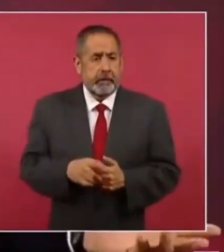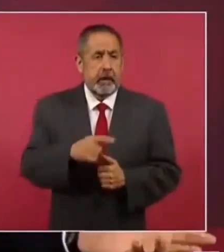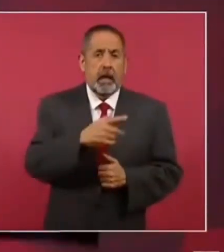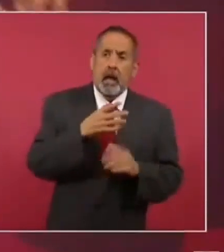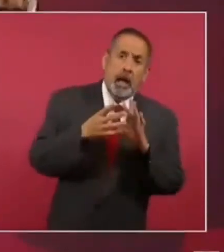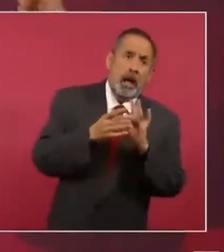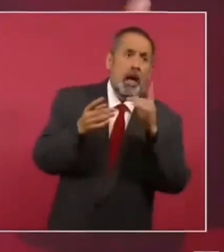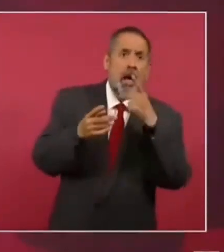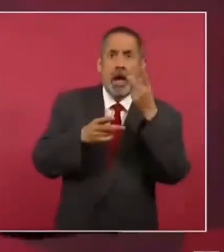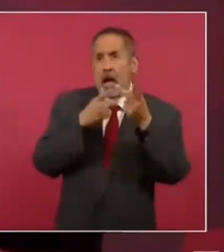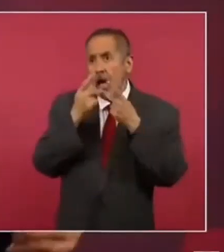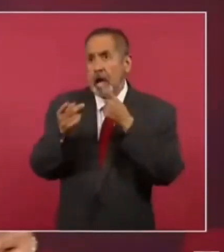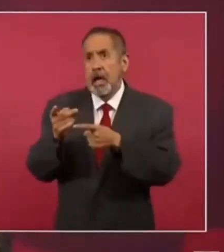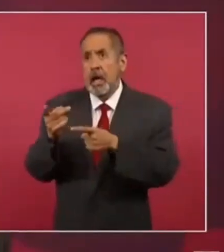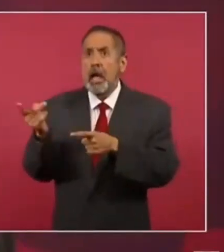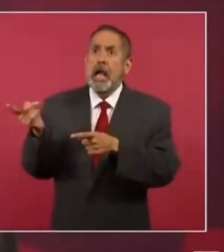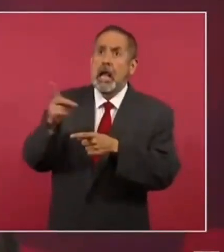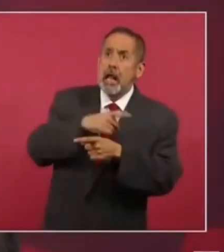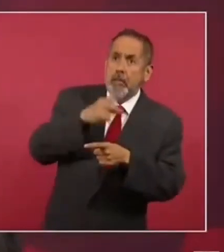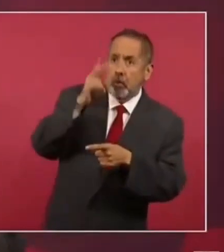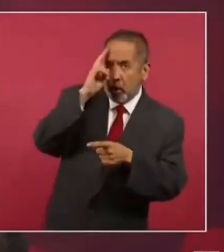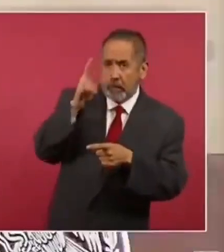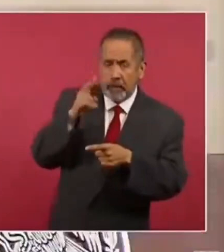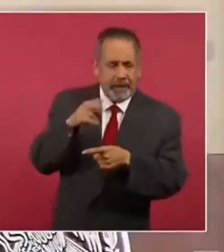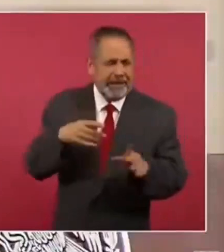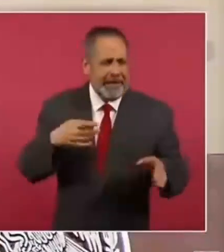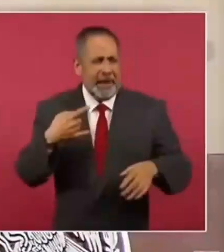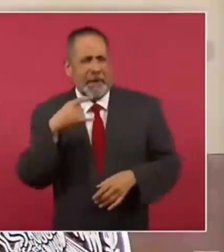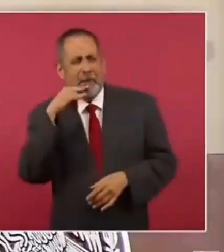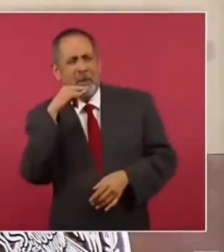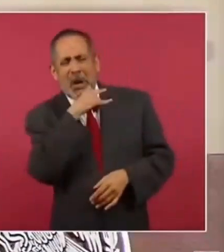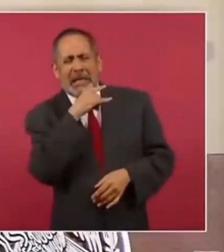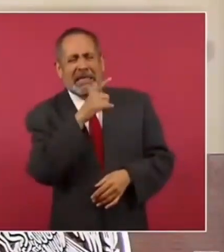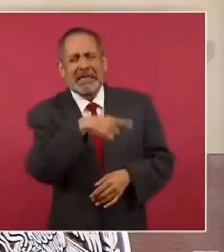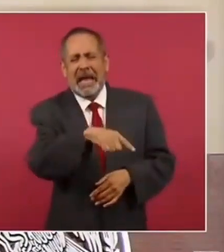las vestiduras, hipócritas,